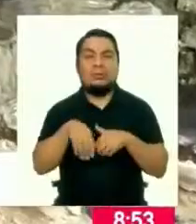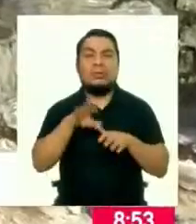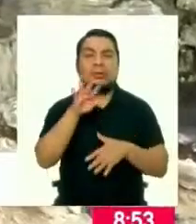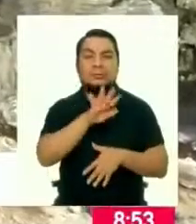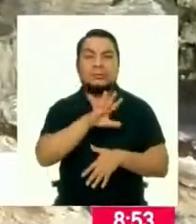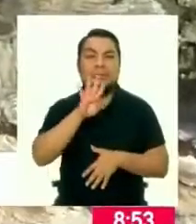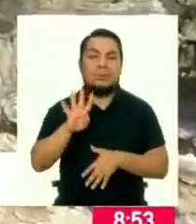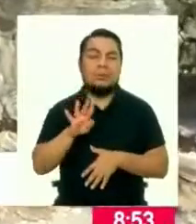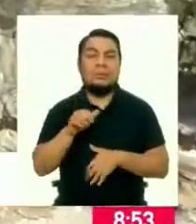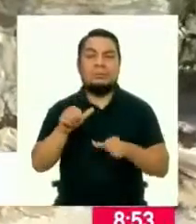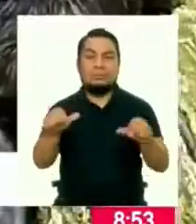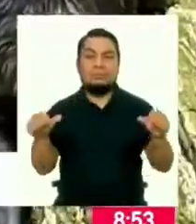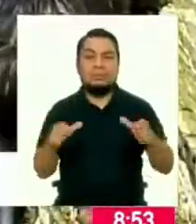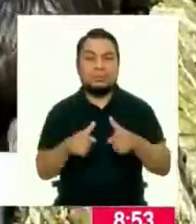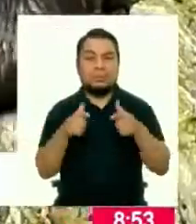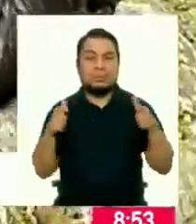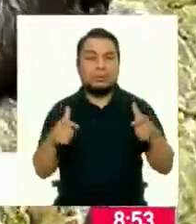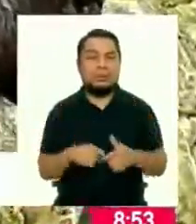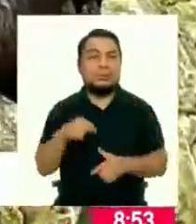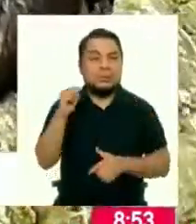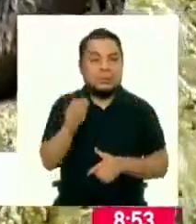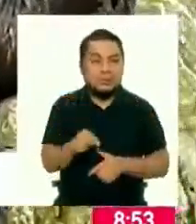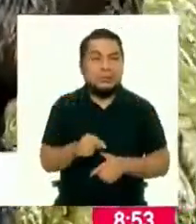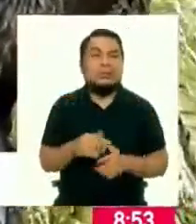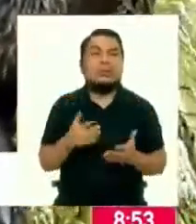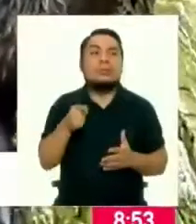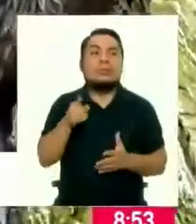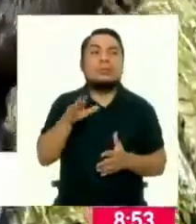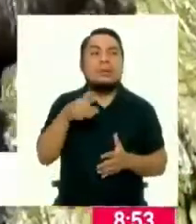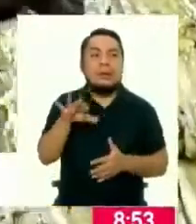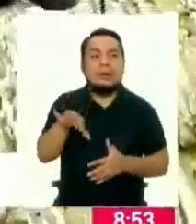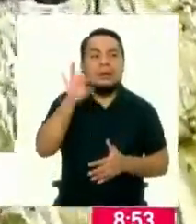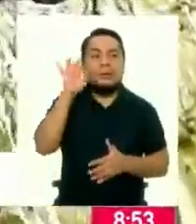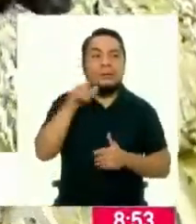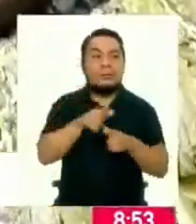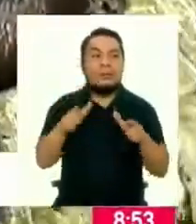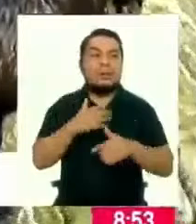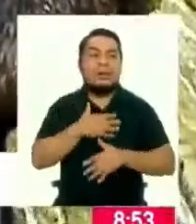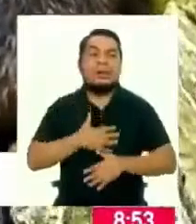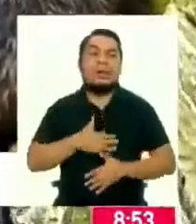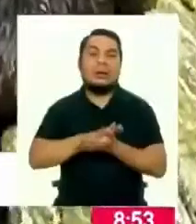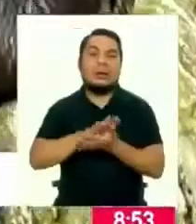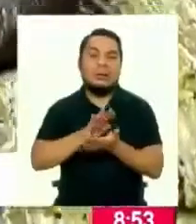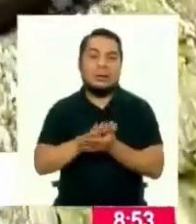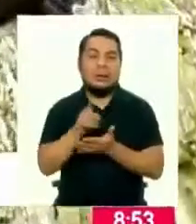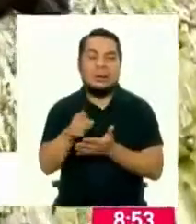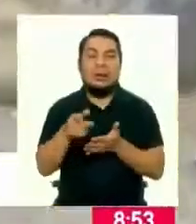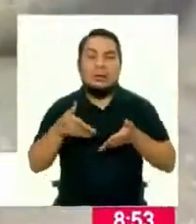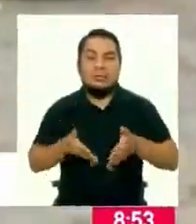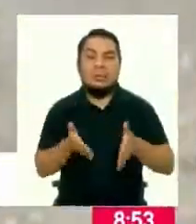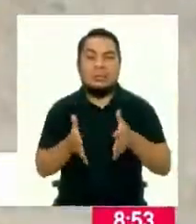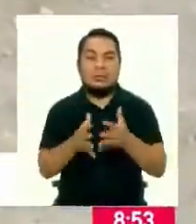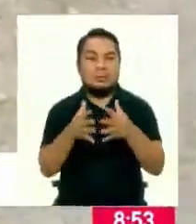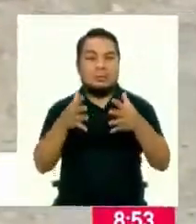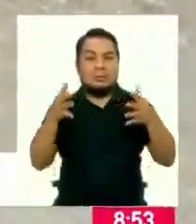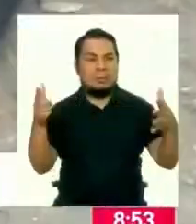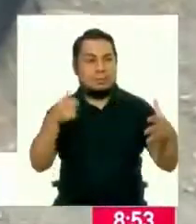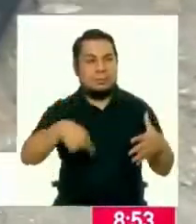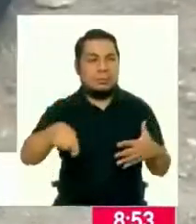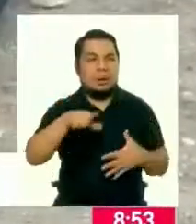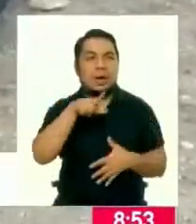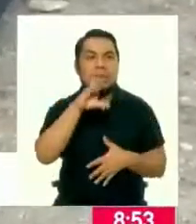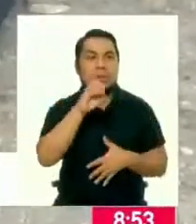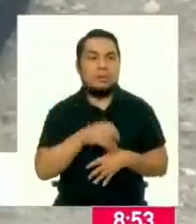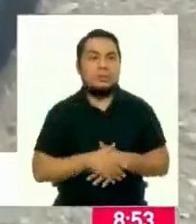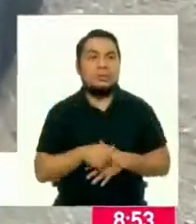54 hectáreas. Aquí encuentran un buen lugar para descansar y reproducirse. El juego de